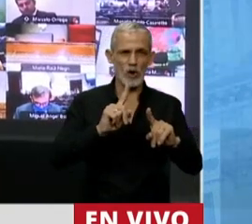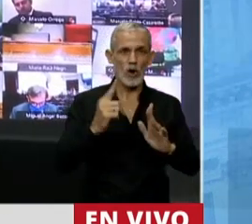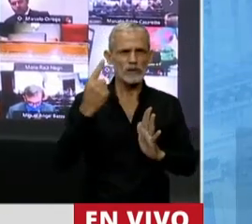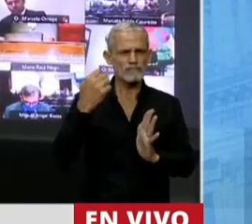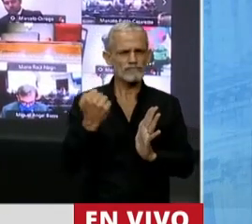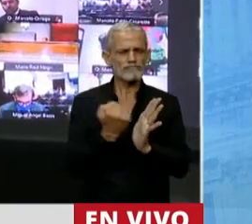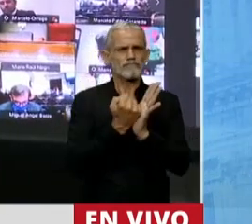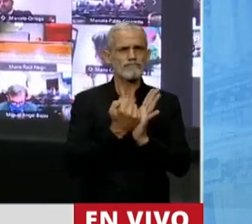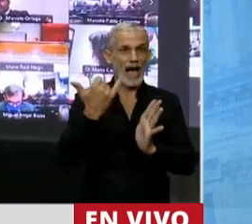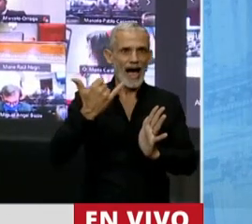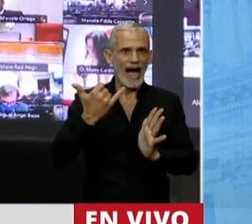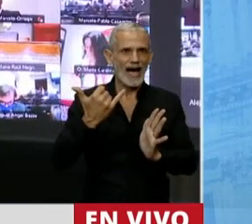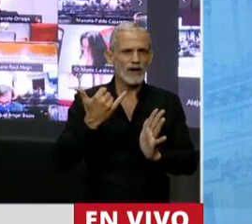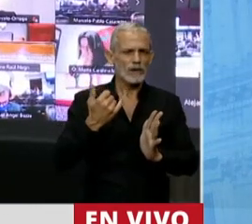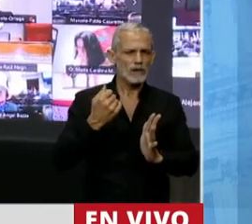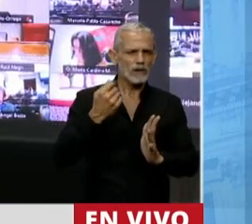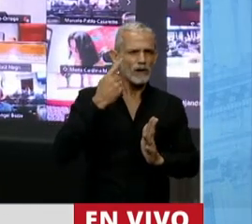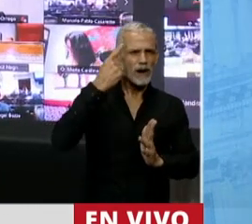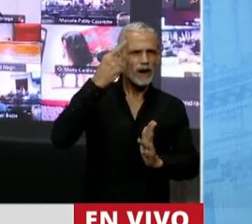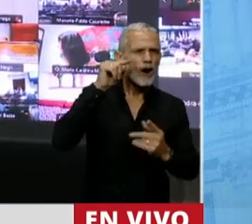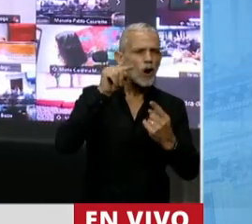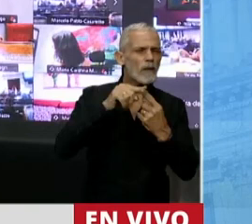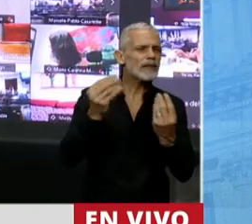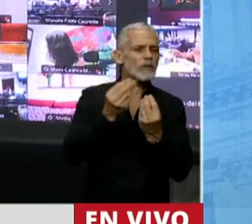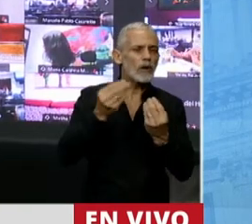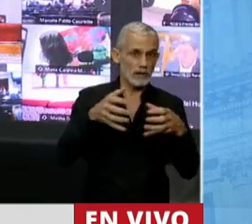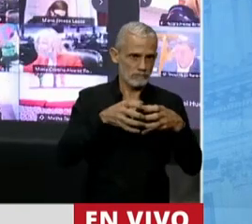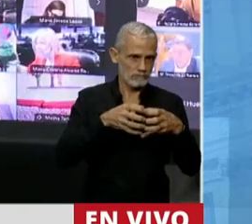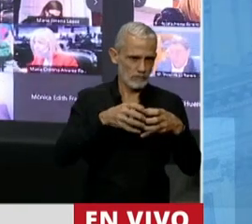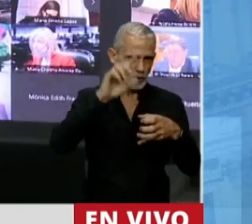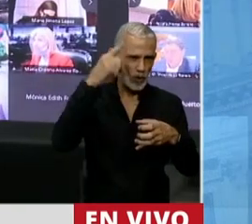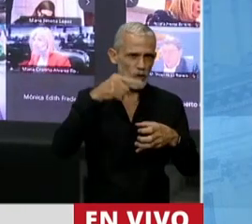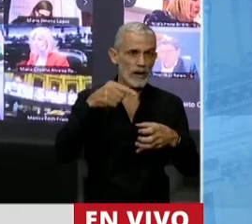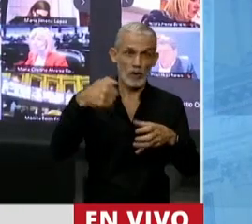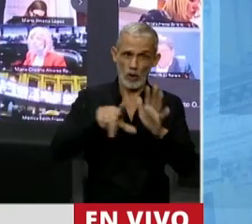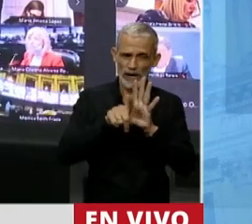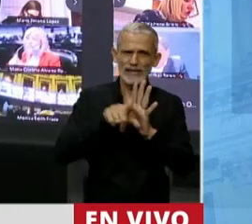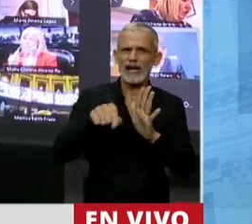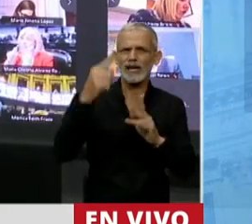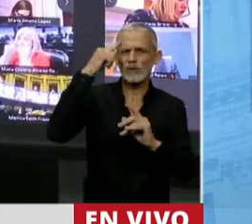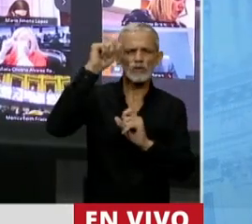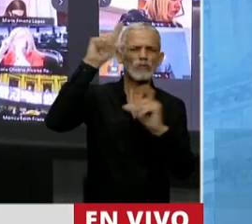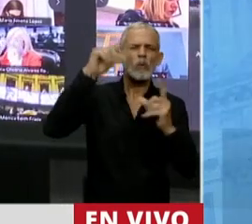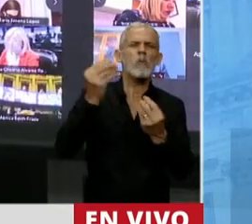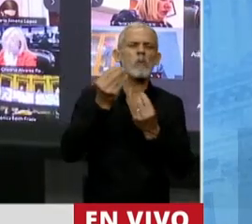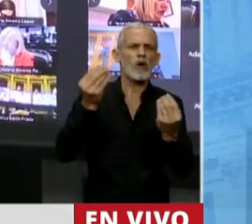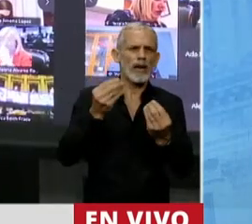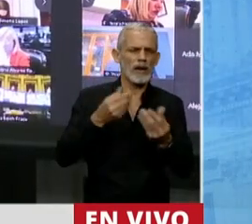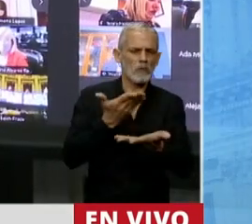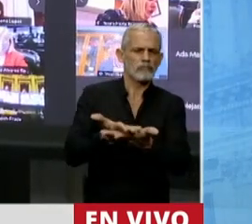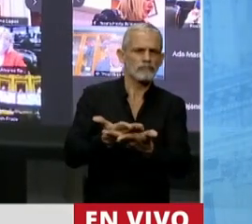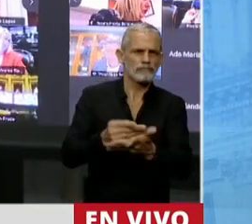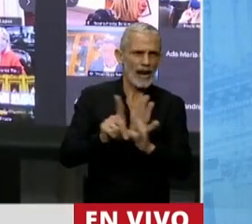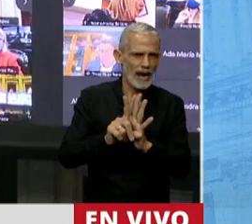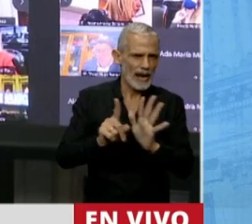en la pretensión del oficialismo con esta ley. ¿Y por qué lo hago